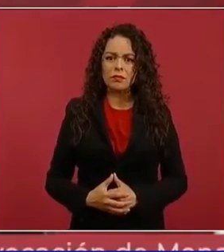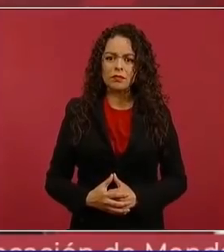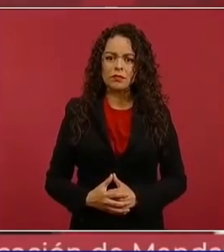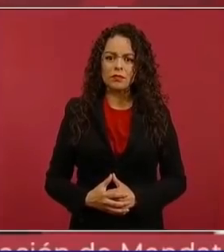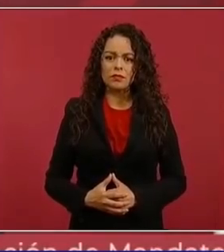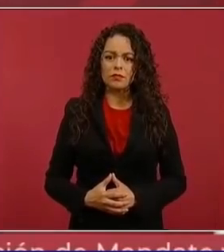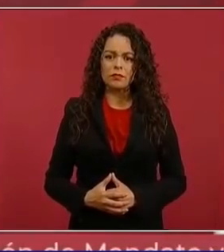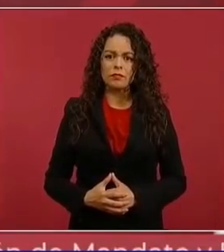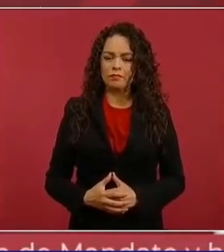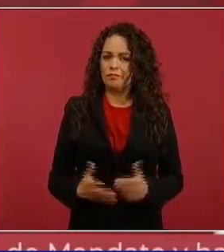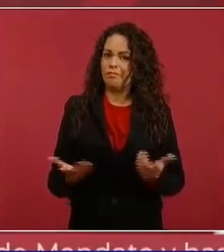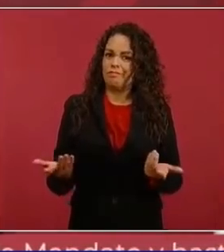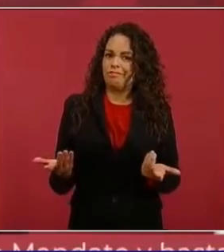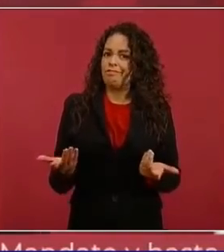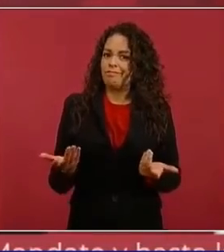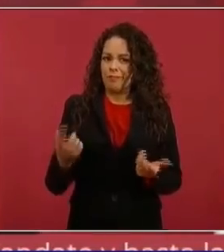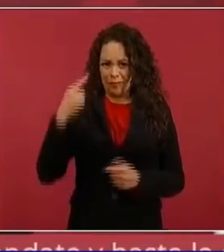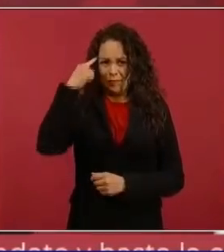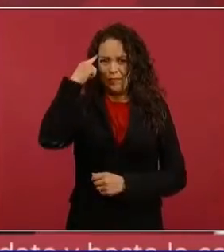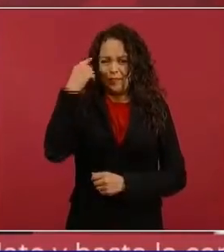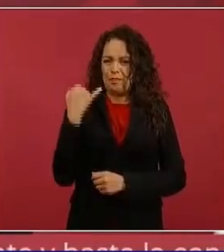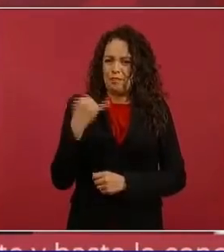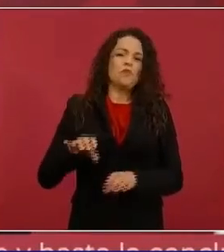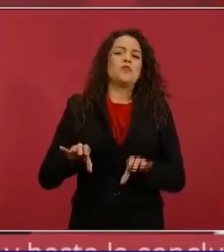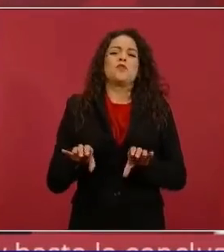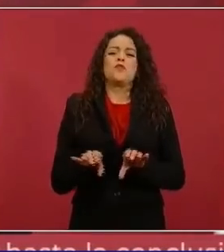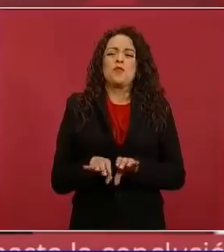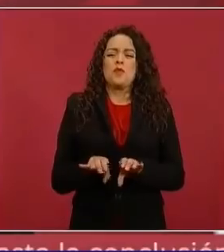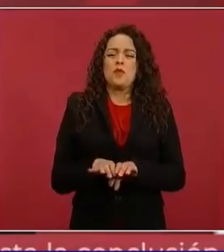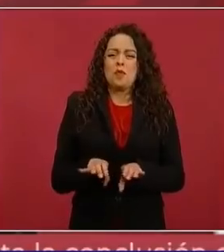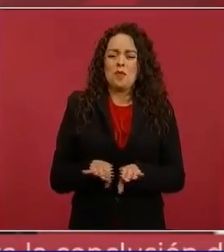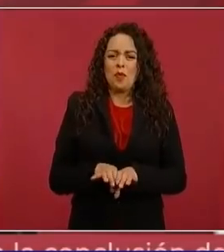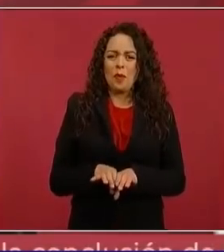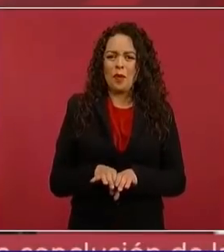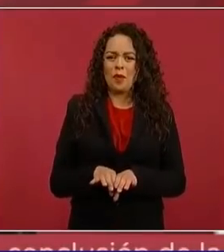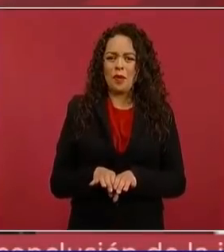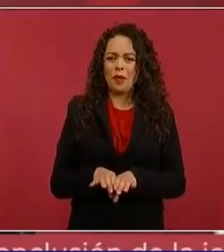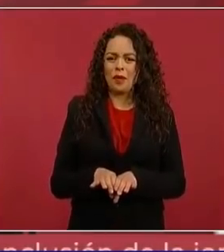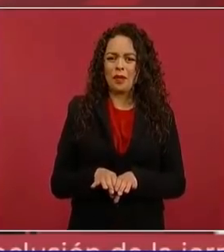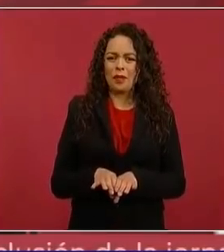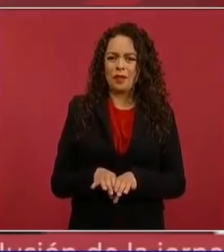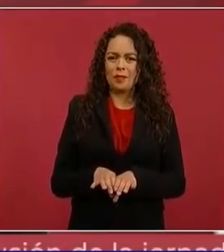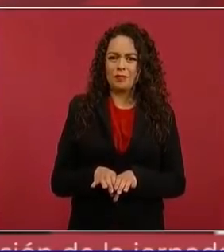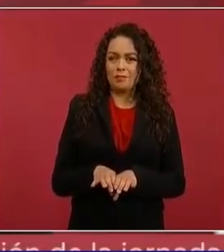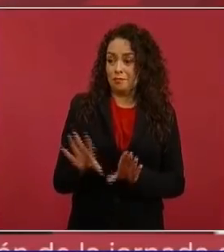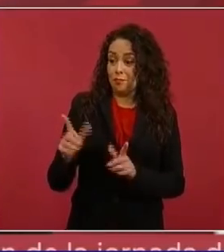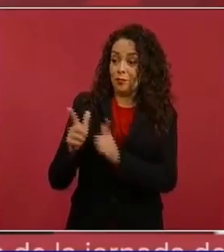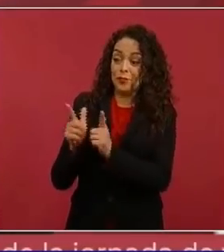Entonces, ¿cómo el PRI